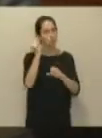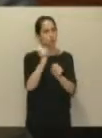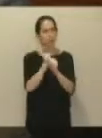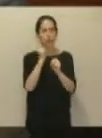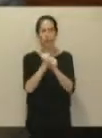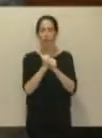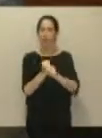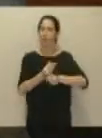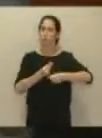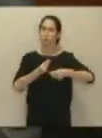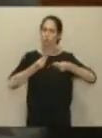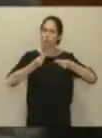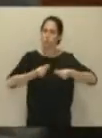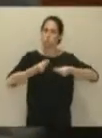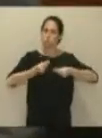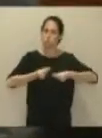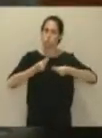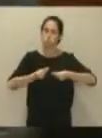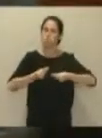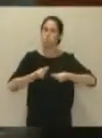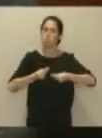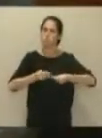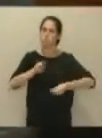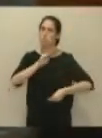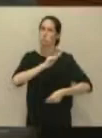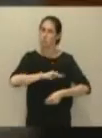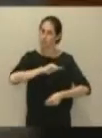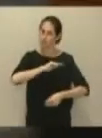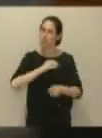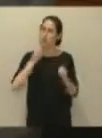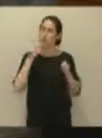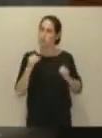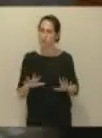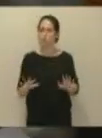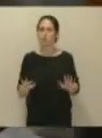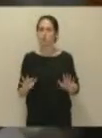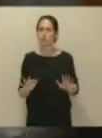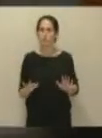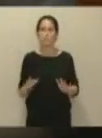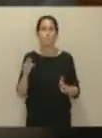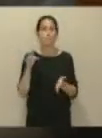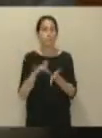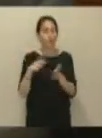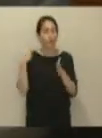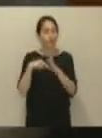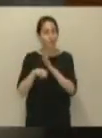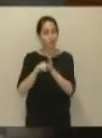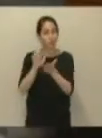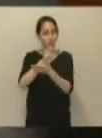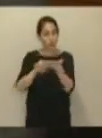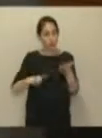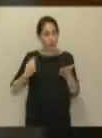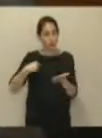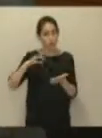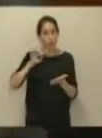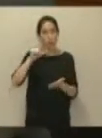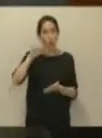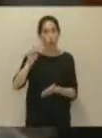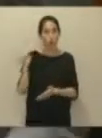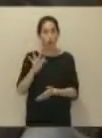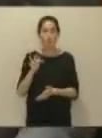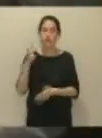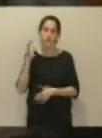en fin, bastante bien. Y la tramitación de ese informe de la OLAF también ha sido un auténtico